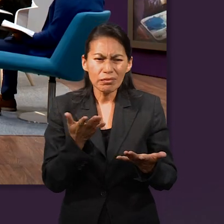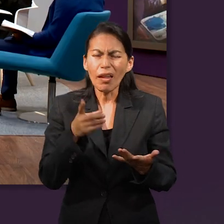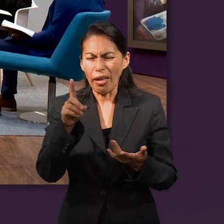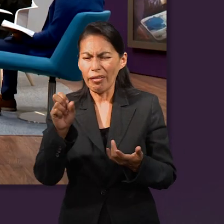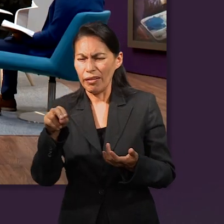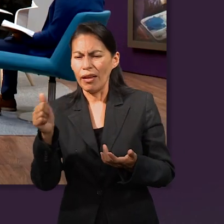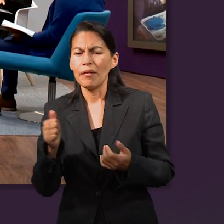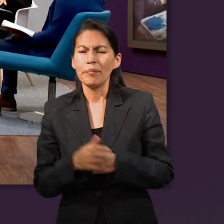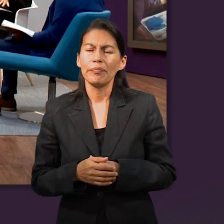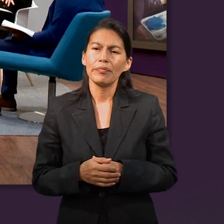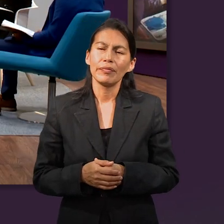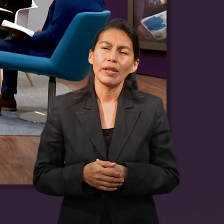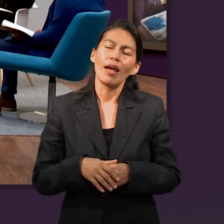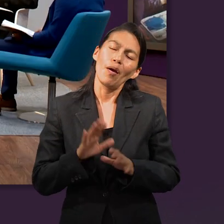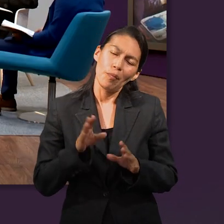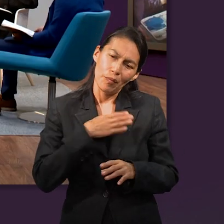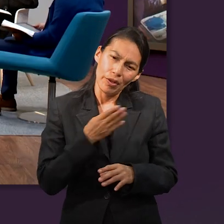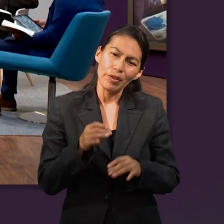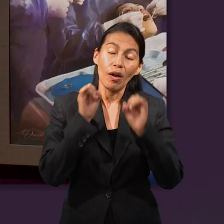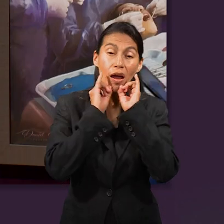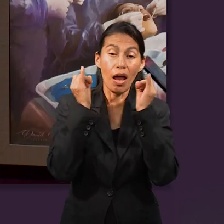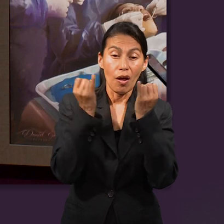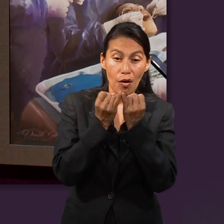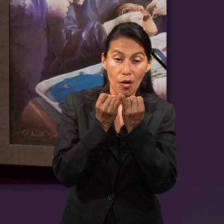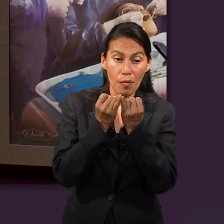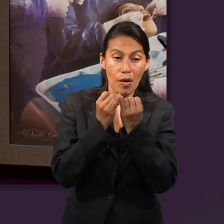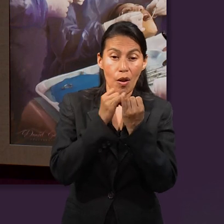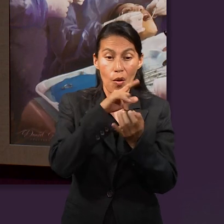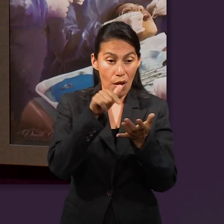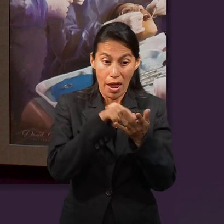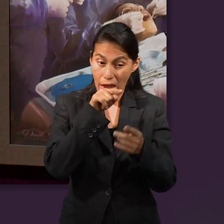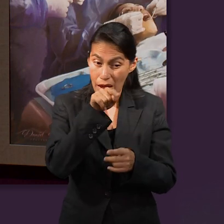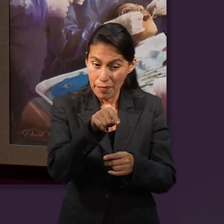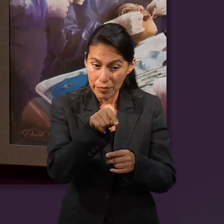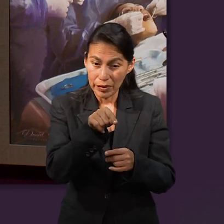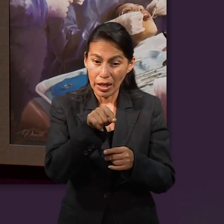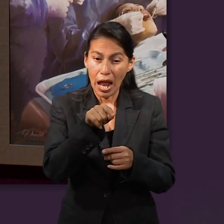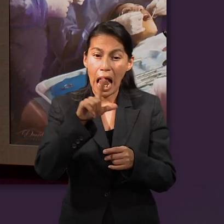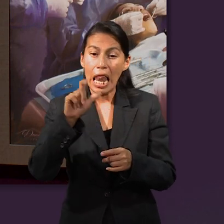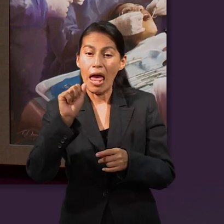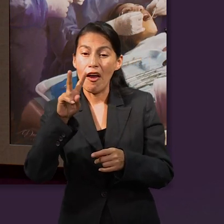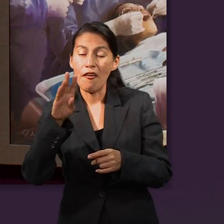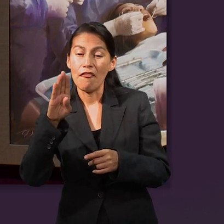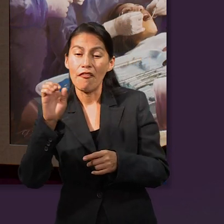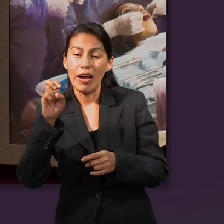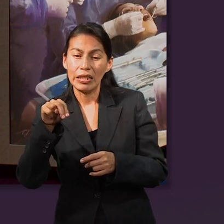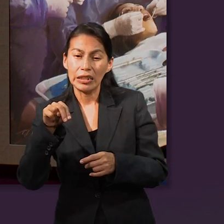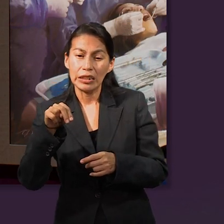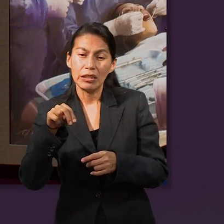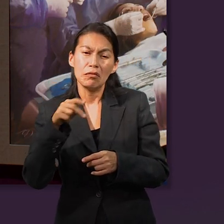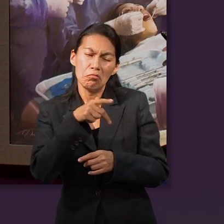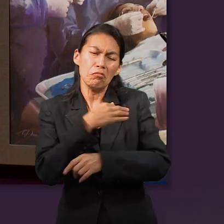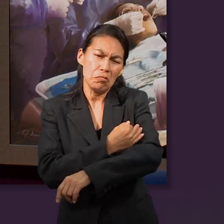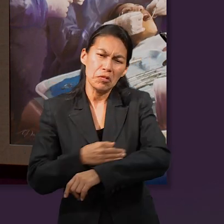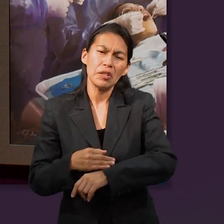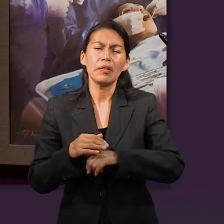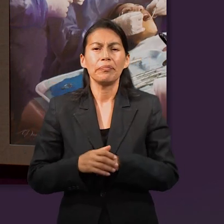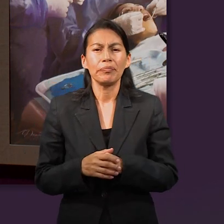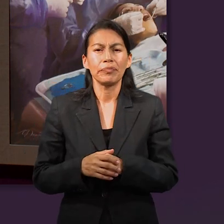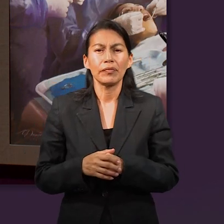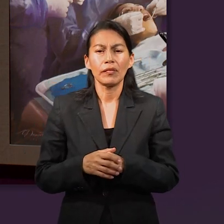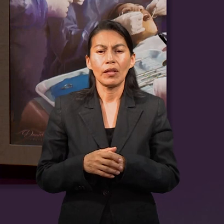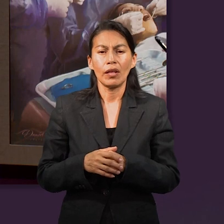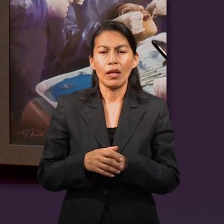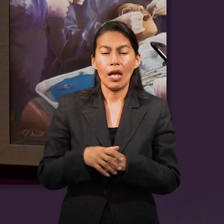¿Con la palabra de Norma No, tú Dana, platicanos. Jacob llega con Labán, que era su familiar, era